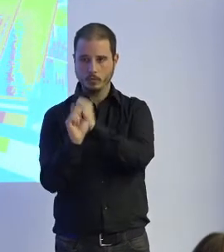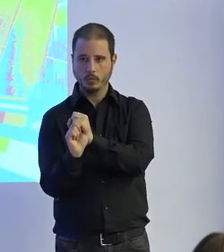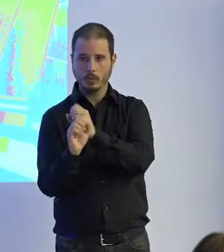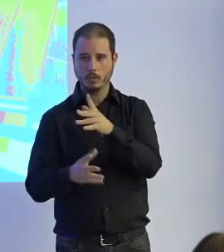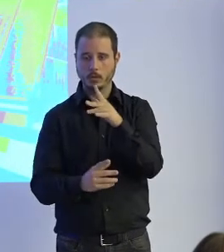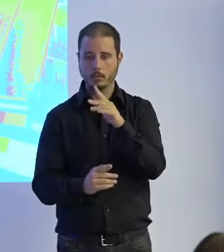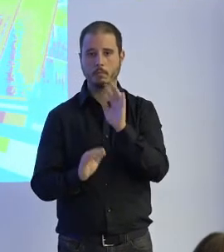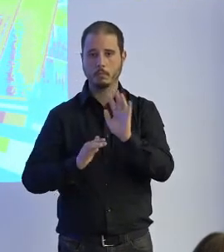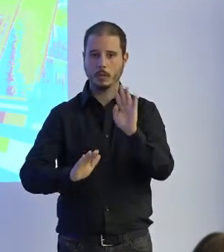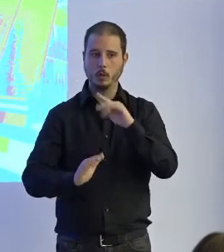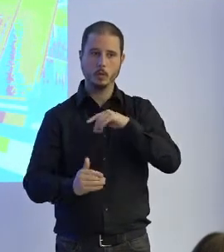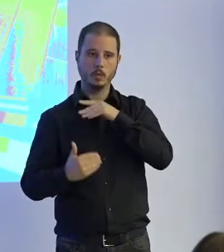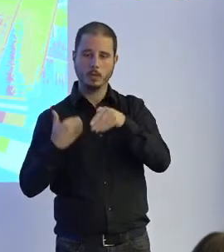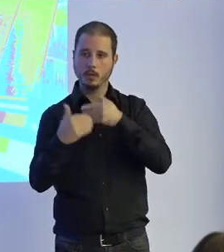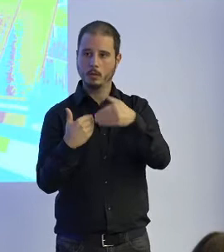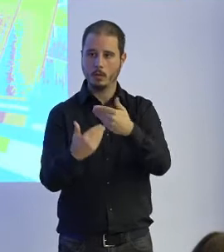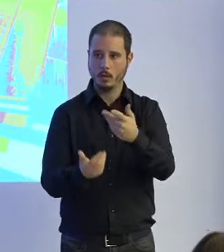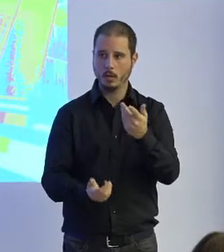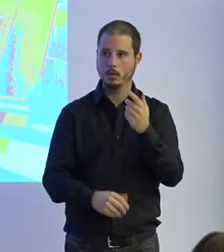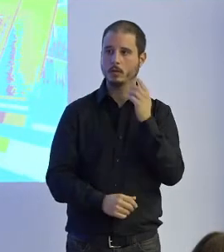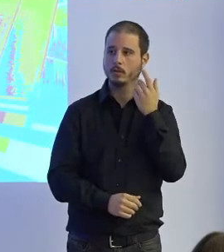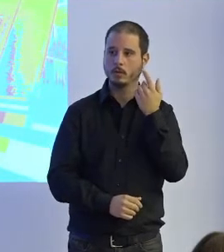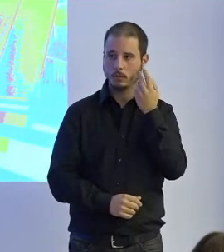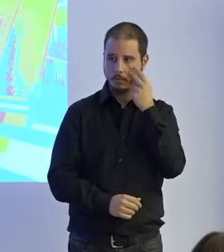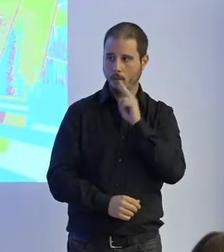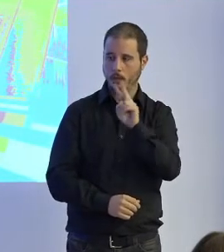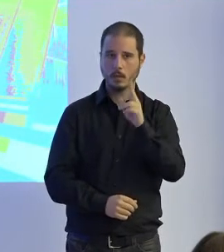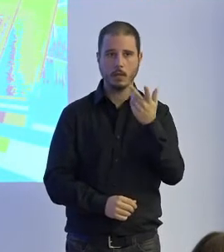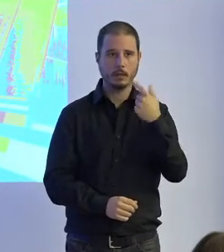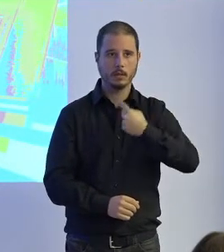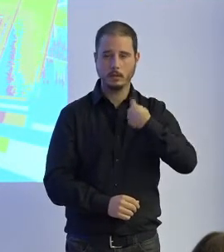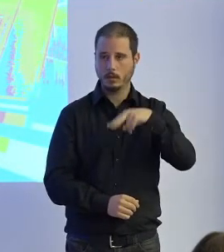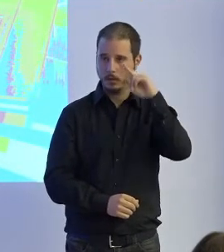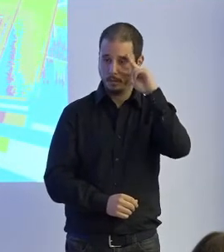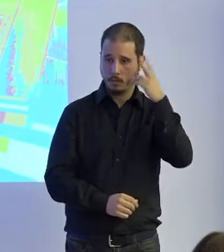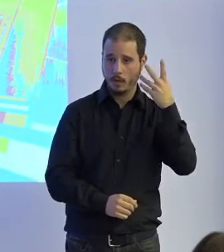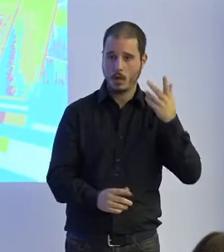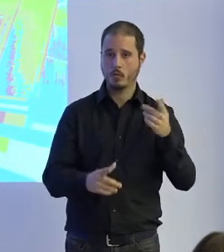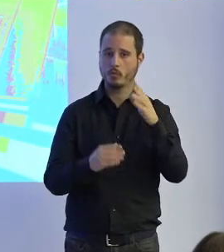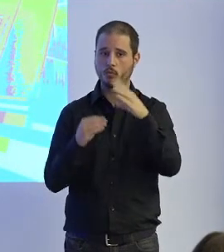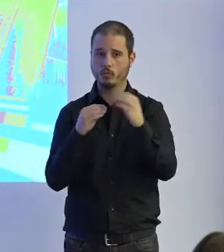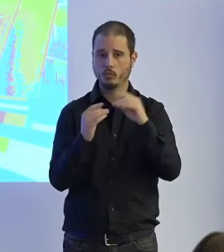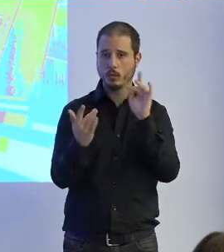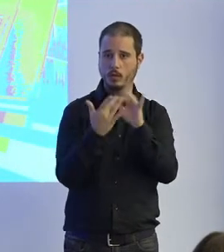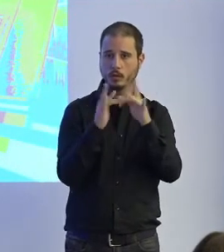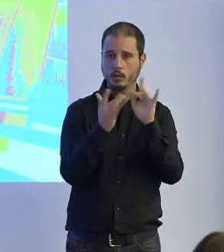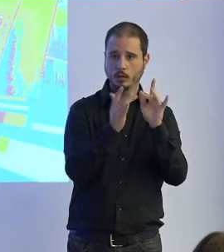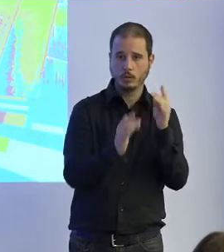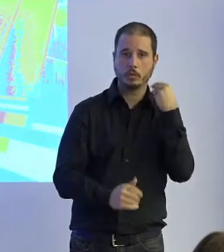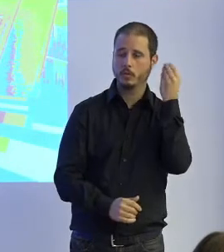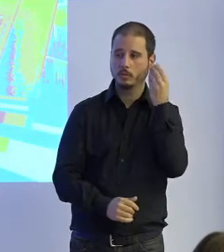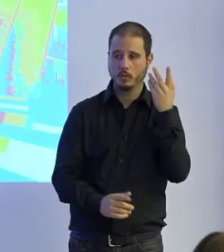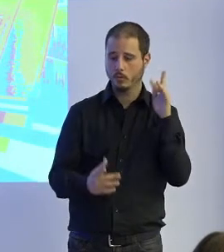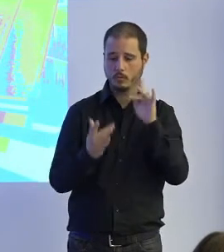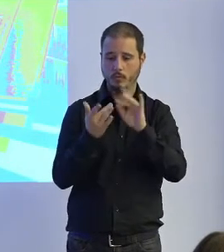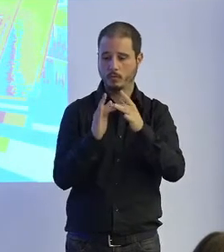sí que hemos evolucionado y vais ver un poco nuestra experiencia interactuando con los usuarios que creemos que es lo fundamental y esto es un aprendizaje